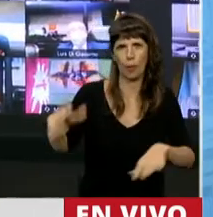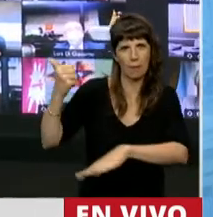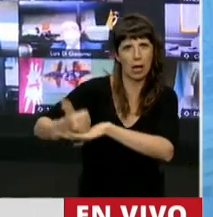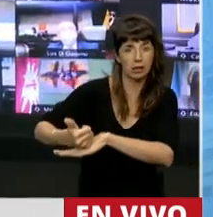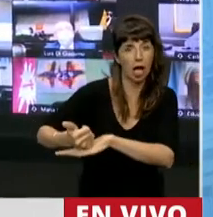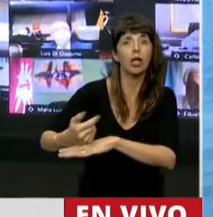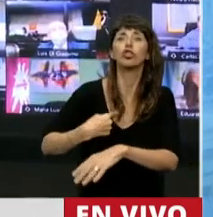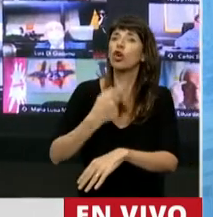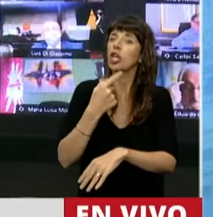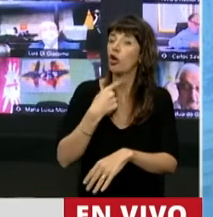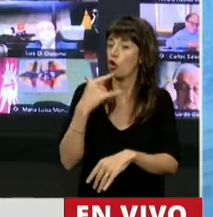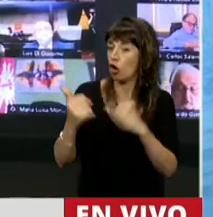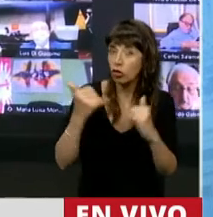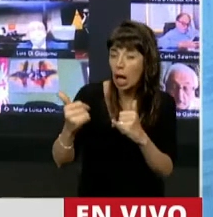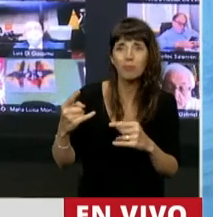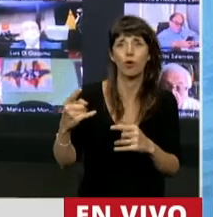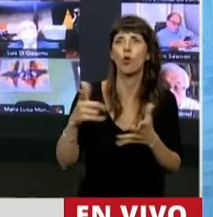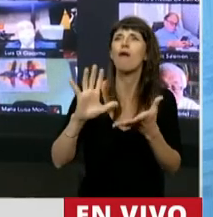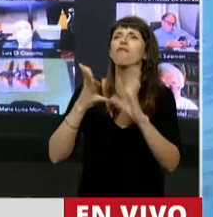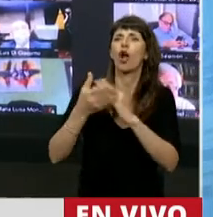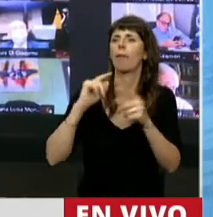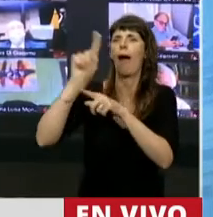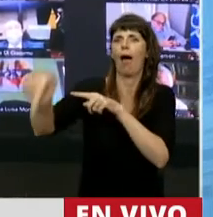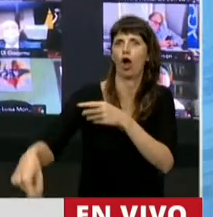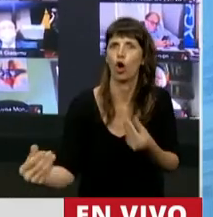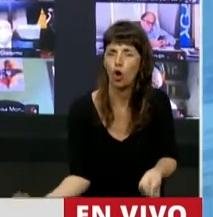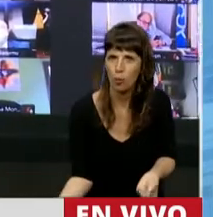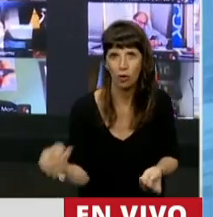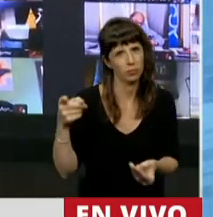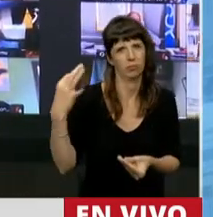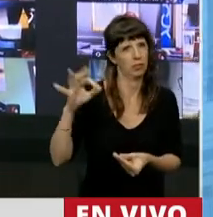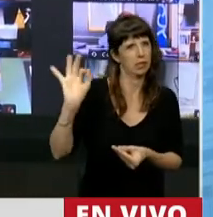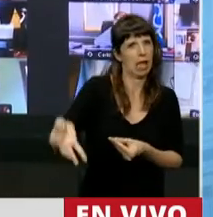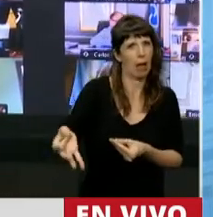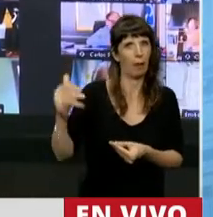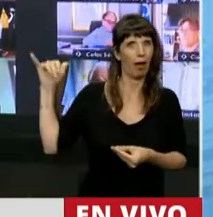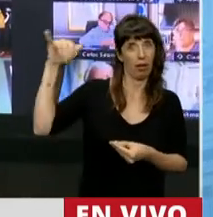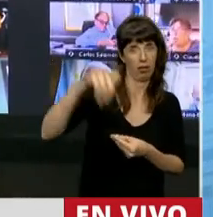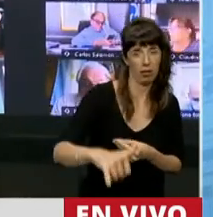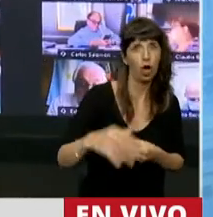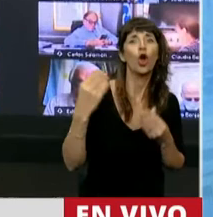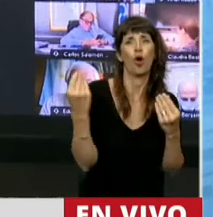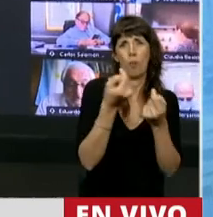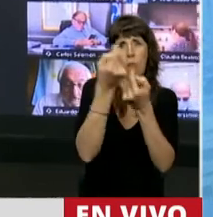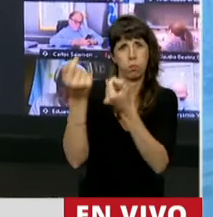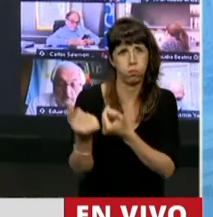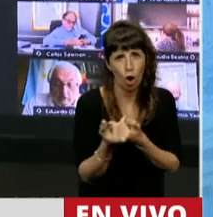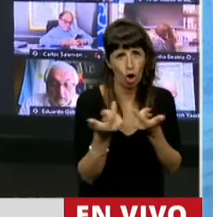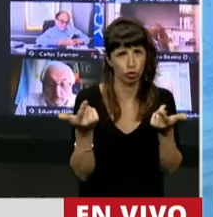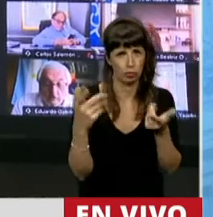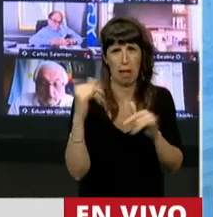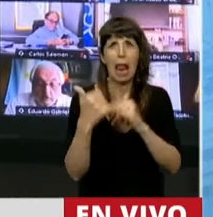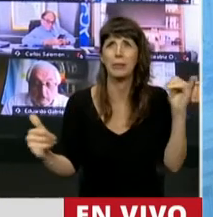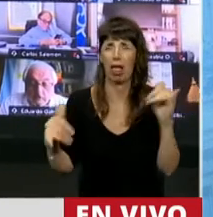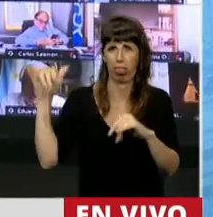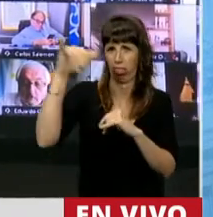tenemos la forma de llegar. O sea, ella debe saber que los vuelos realmente han sido reducidos a menos de la mitad.